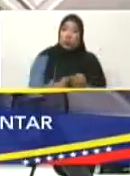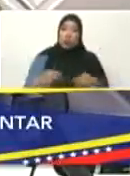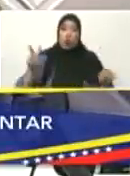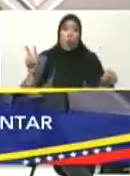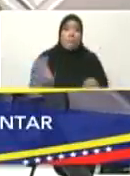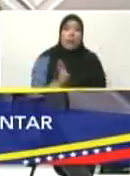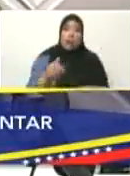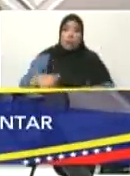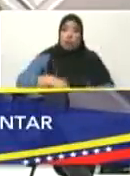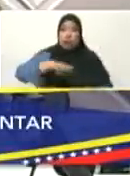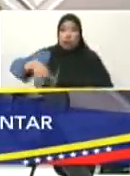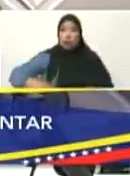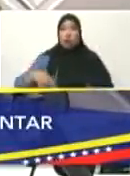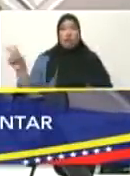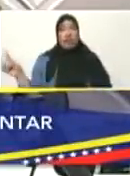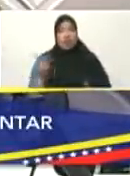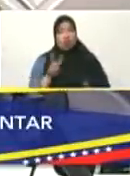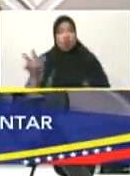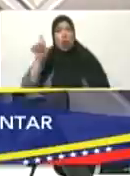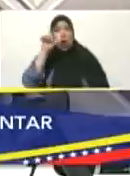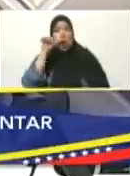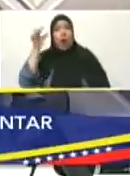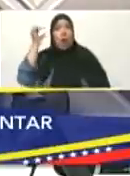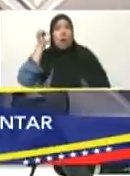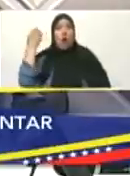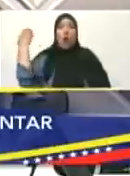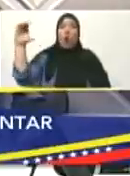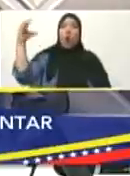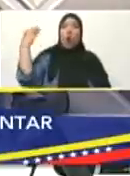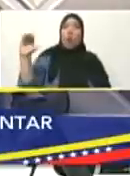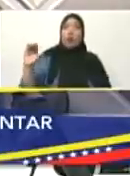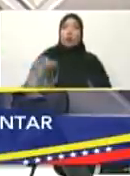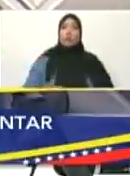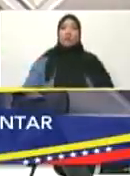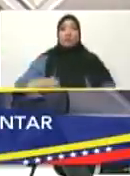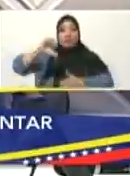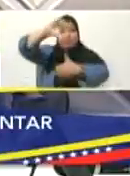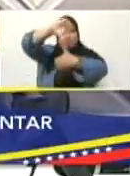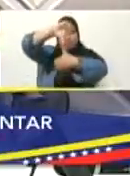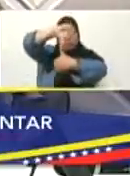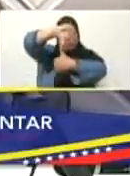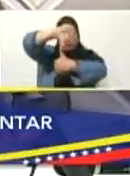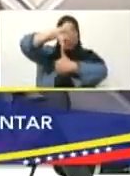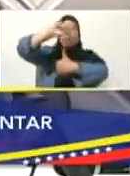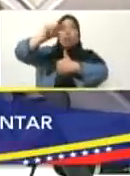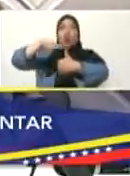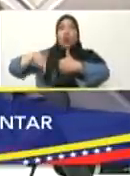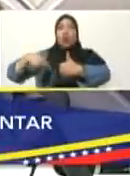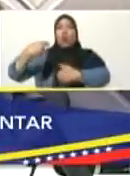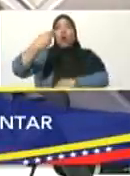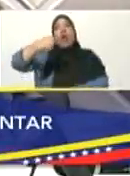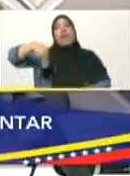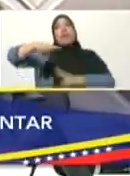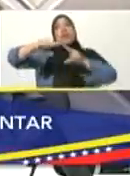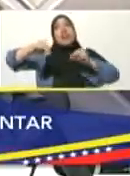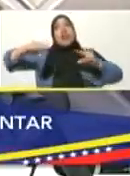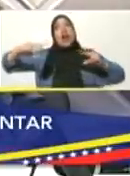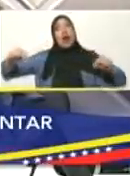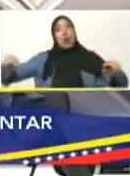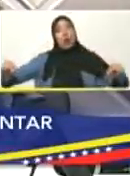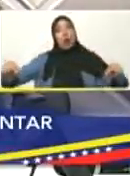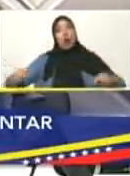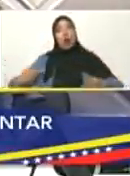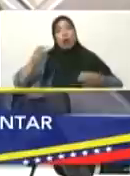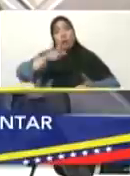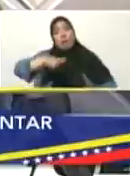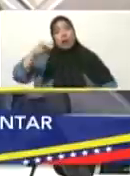venezolanos, las venezolanas, los colombianos, los centroamericanos, los nicaragüenses. Con este